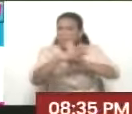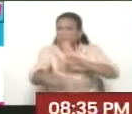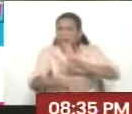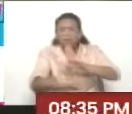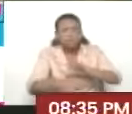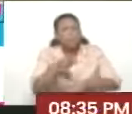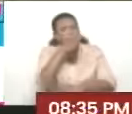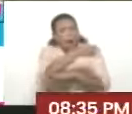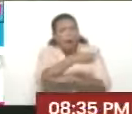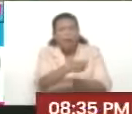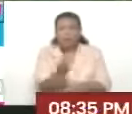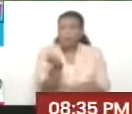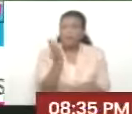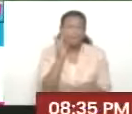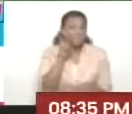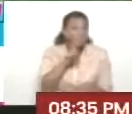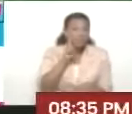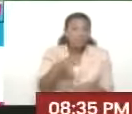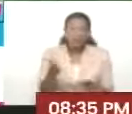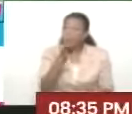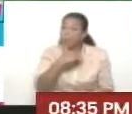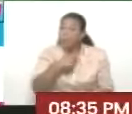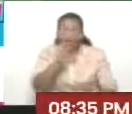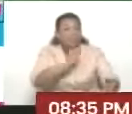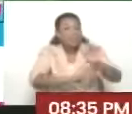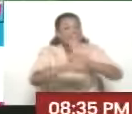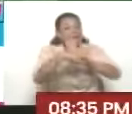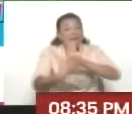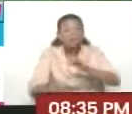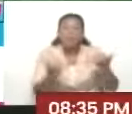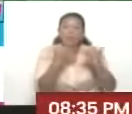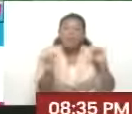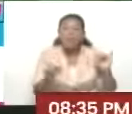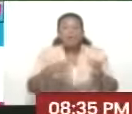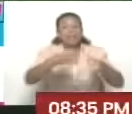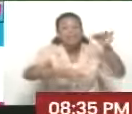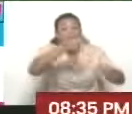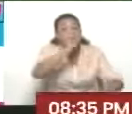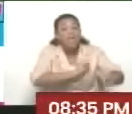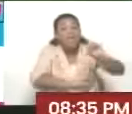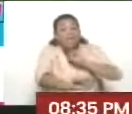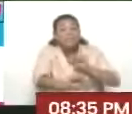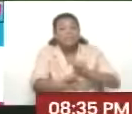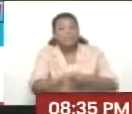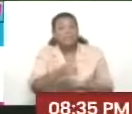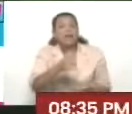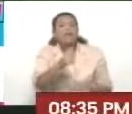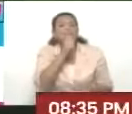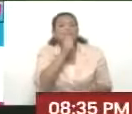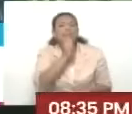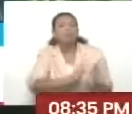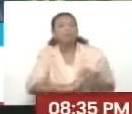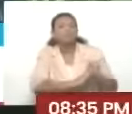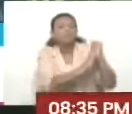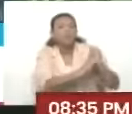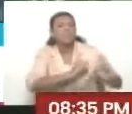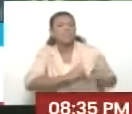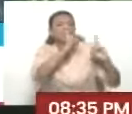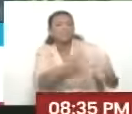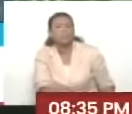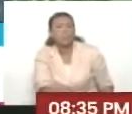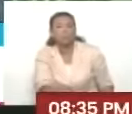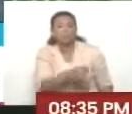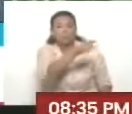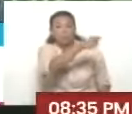Estados Unidos. Es mentira. No hay estado de defensa. No hay estado de derecho. Ahí mandan ellos.